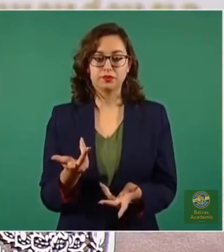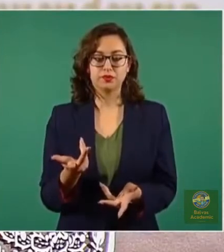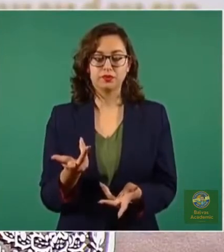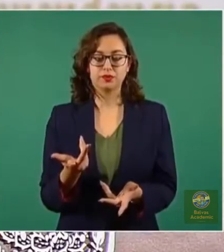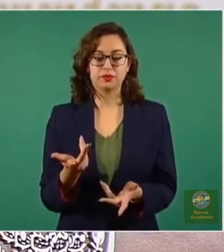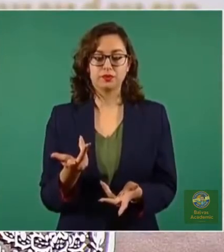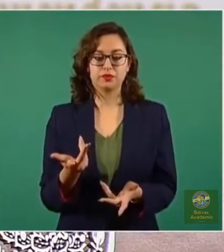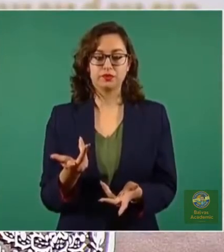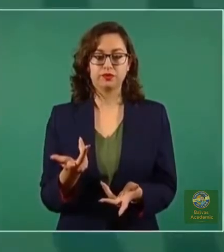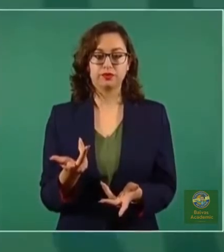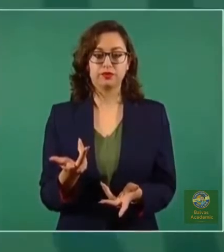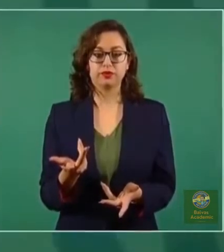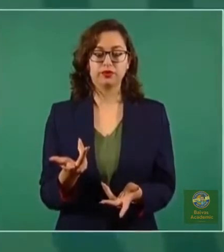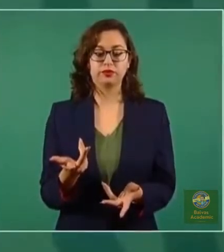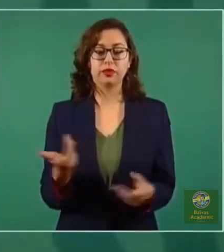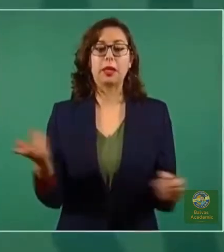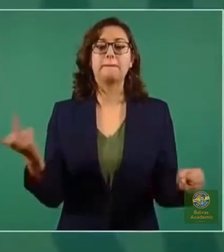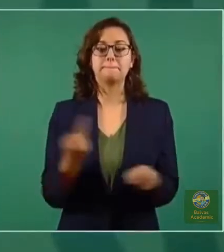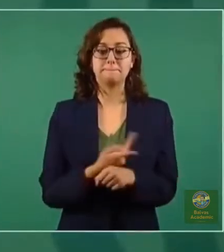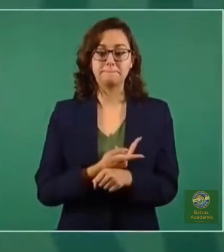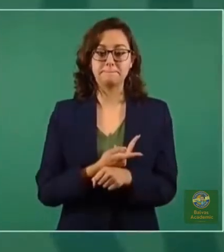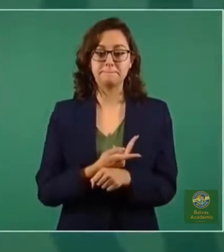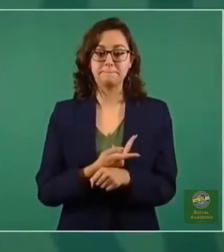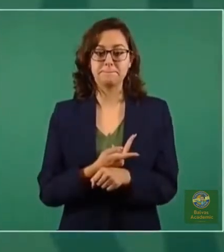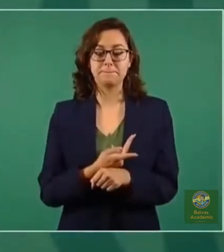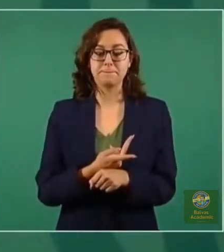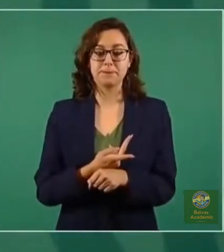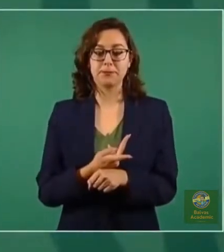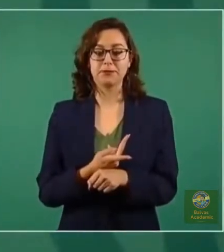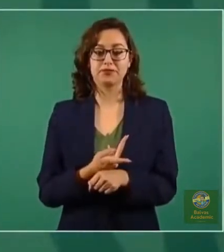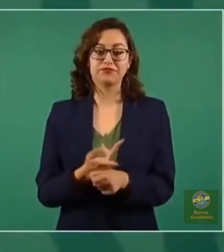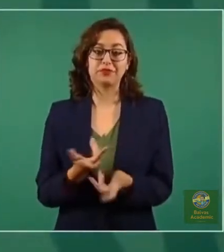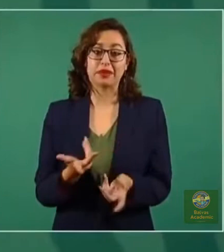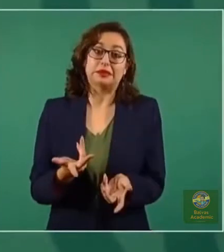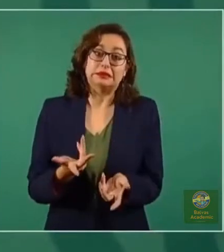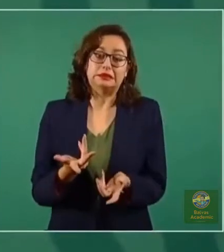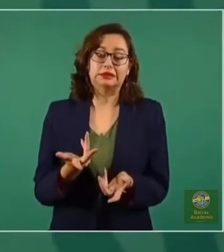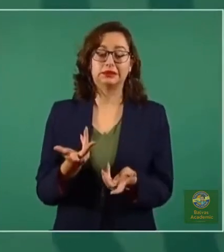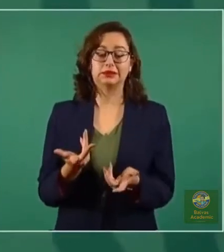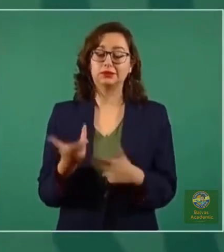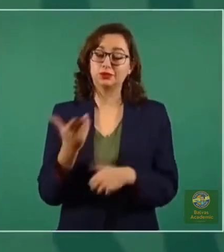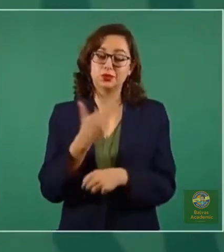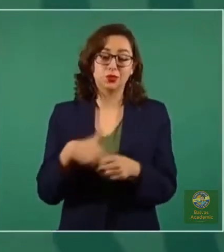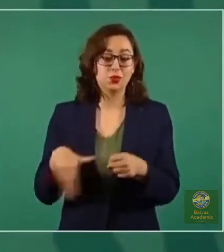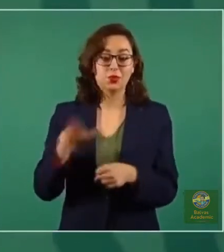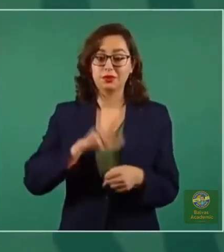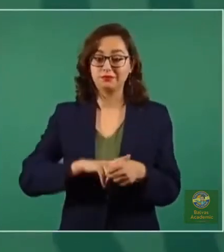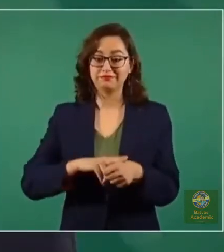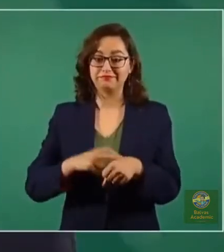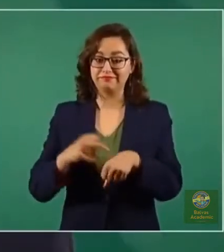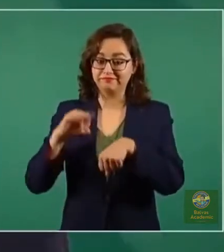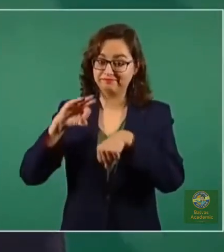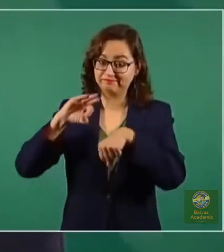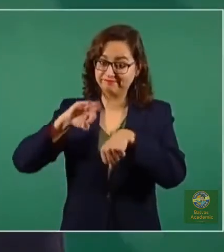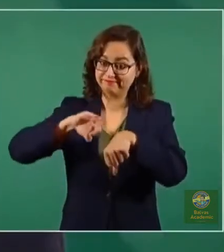es natural, las farmacéuticas pues quieren